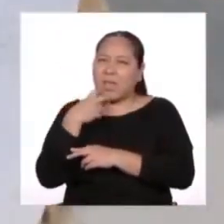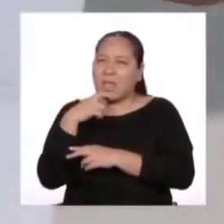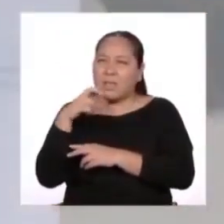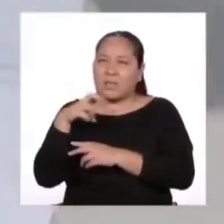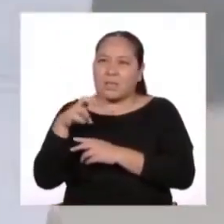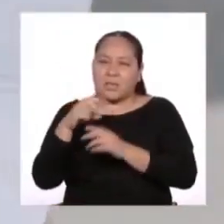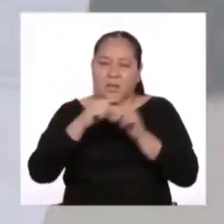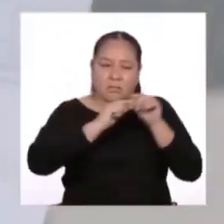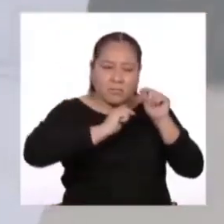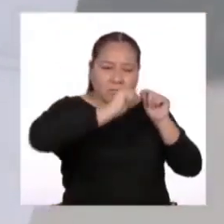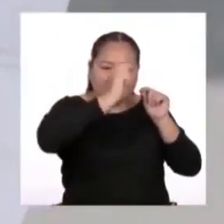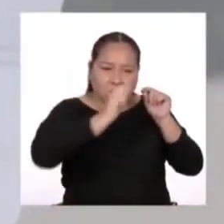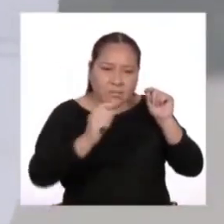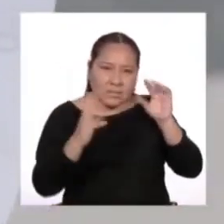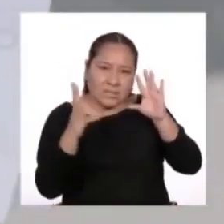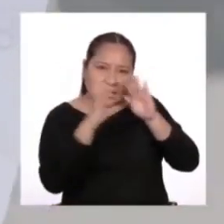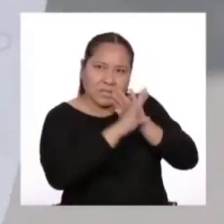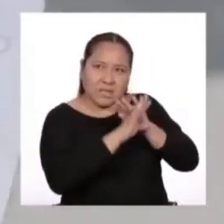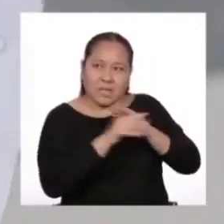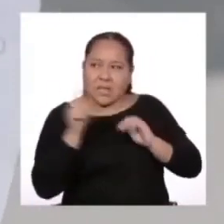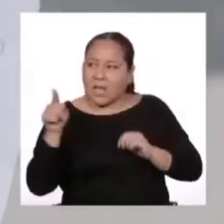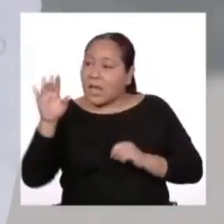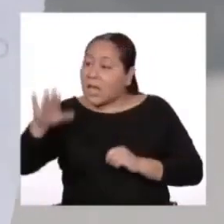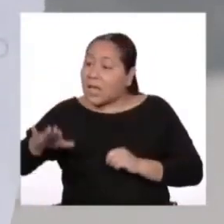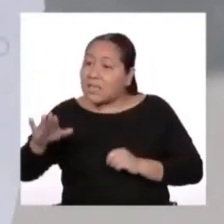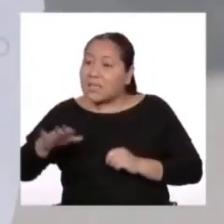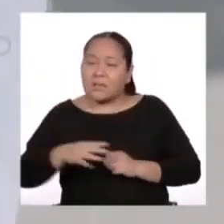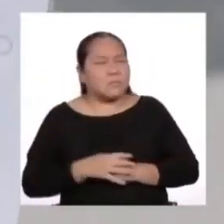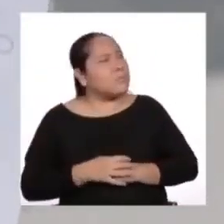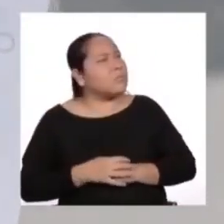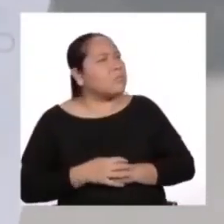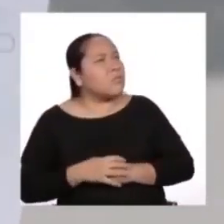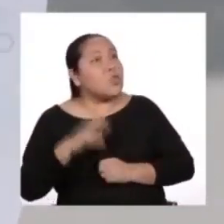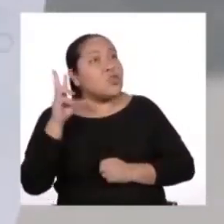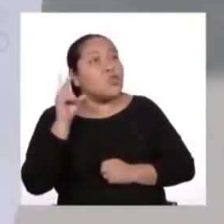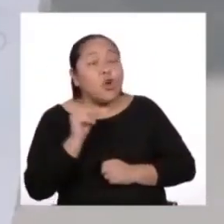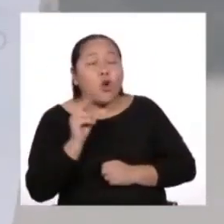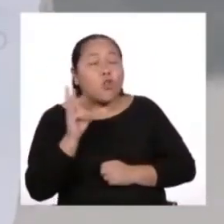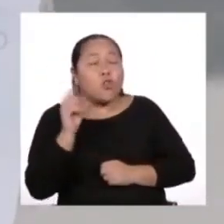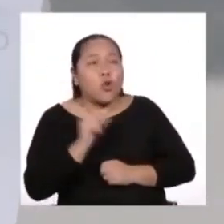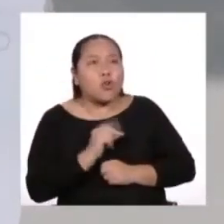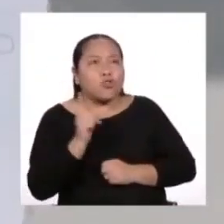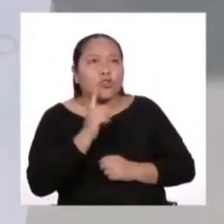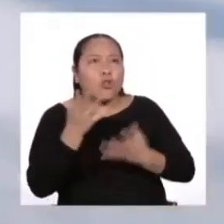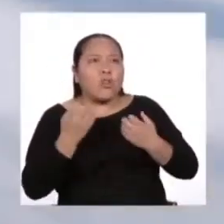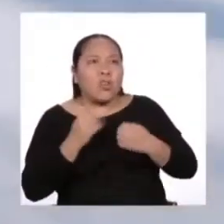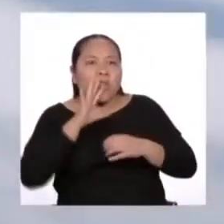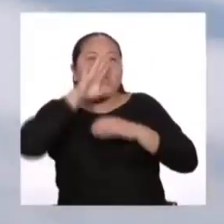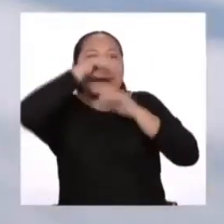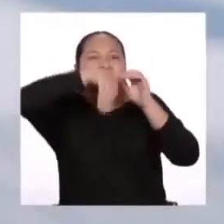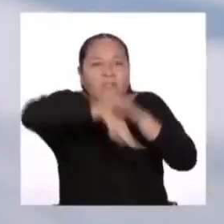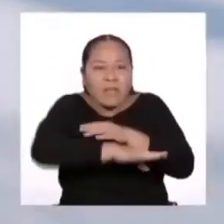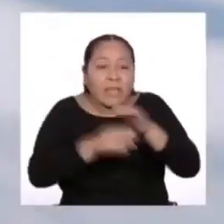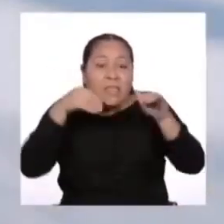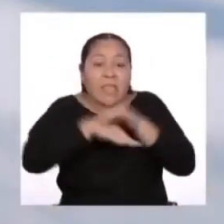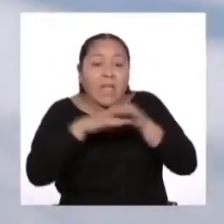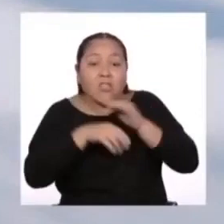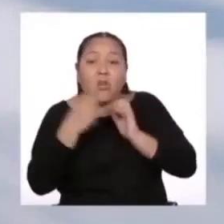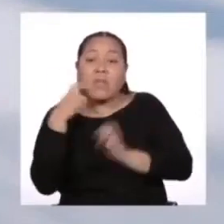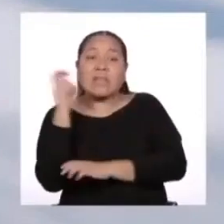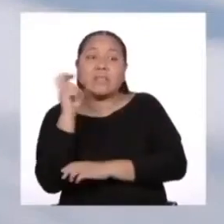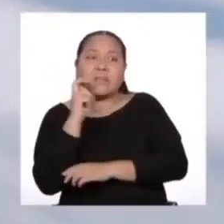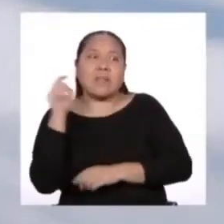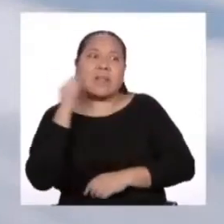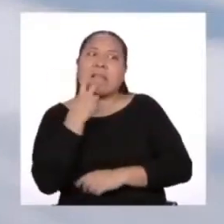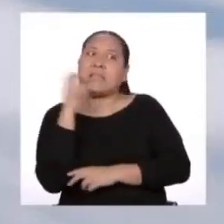Y quedé estupefacto cuando oí decir al hombrecito, ¡No, no! Yo no quiero un elefante en una serpiente. La